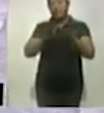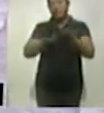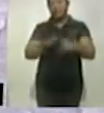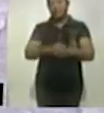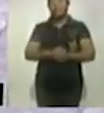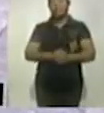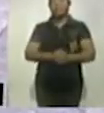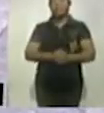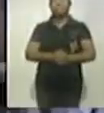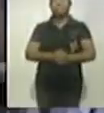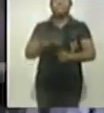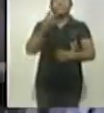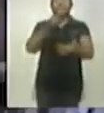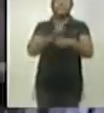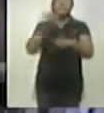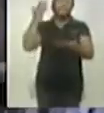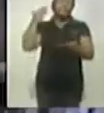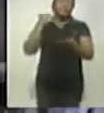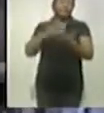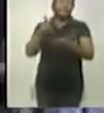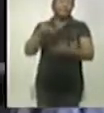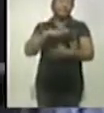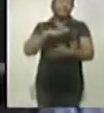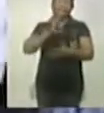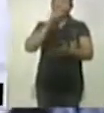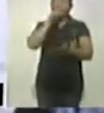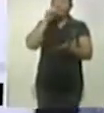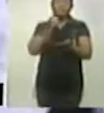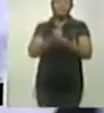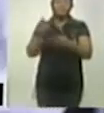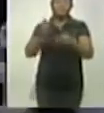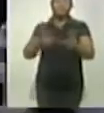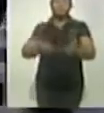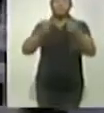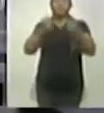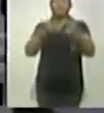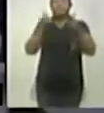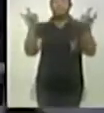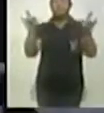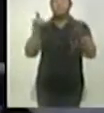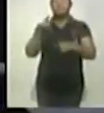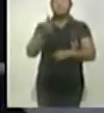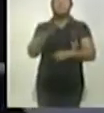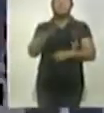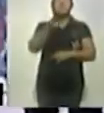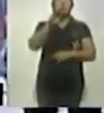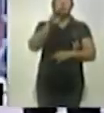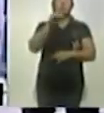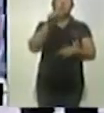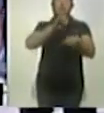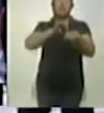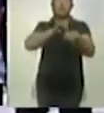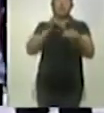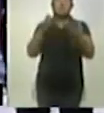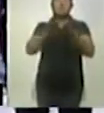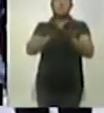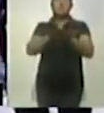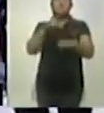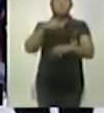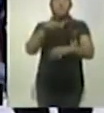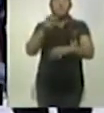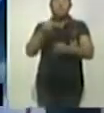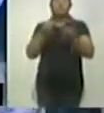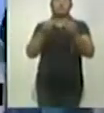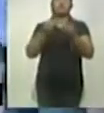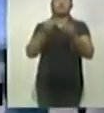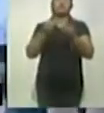semanas en Tegucigalpa se autorizó que abrieran los negocios para dinamizar la economía después de más de casi noventa días de confinamiento, pero debido al aumento